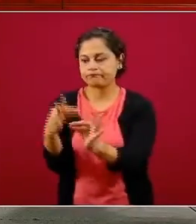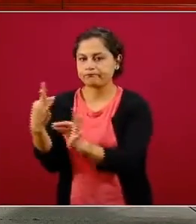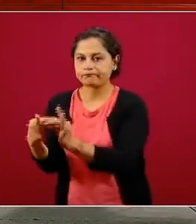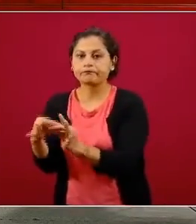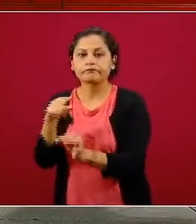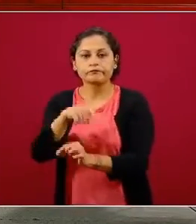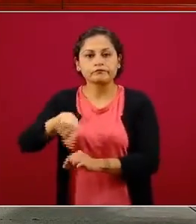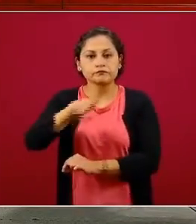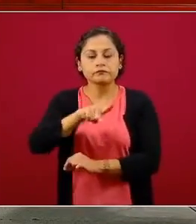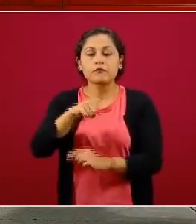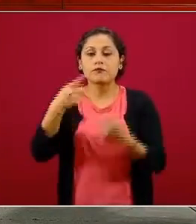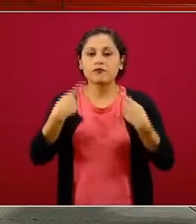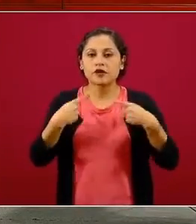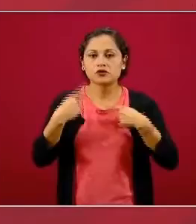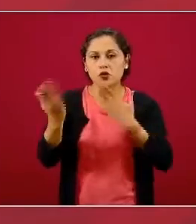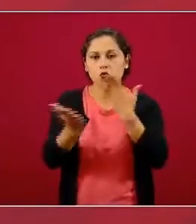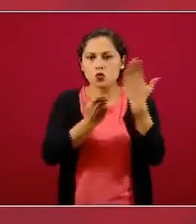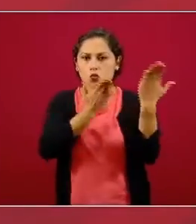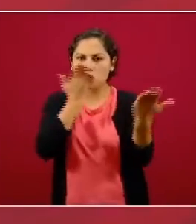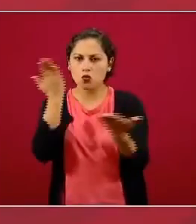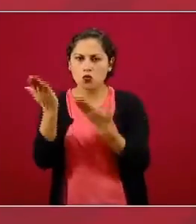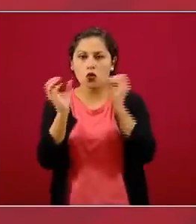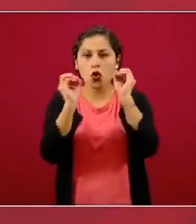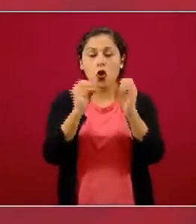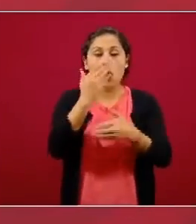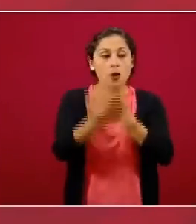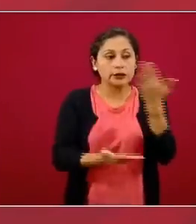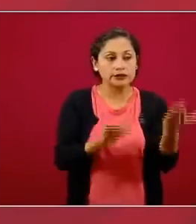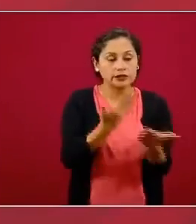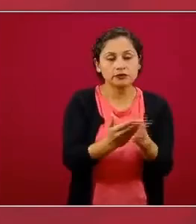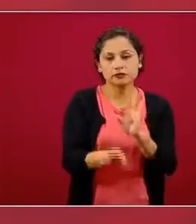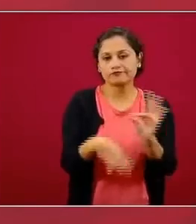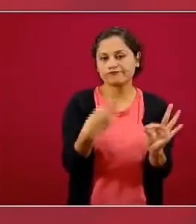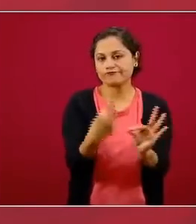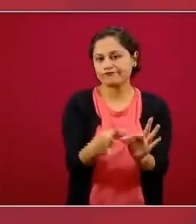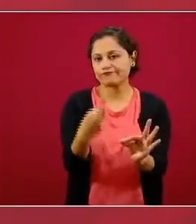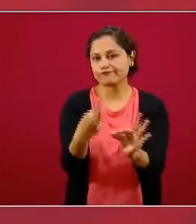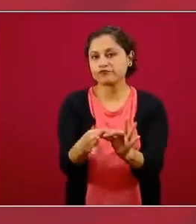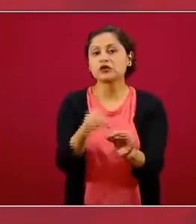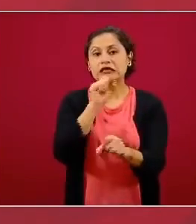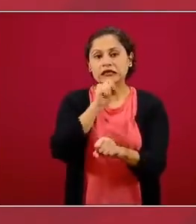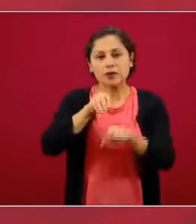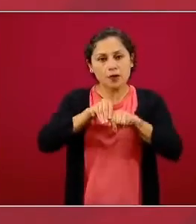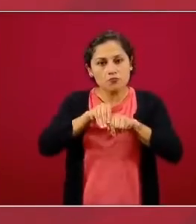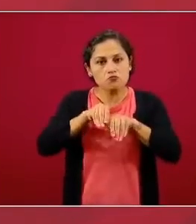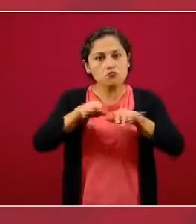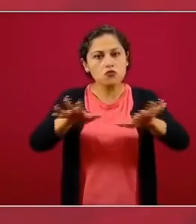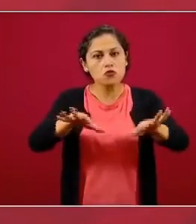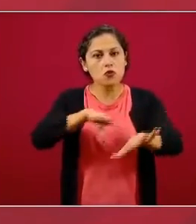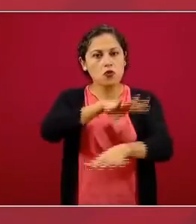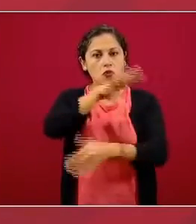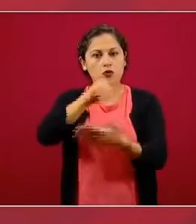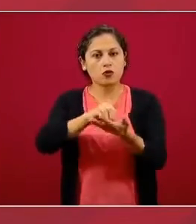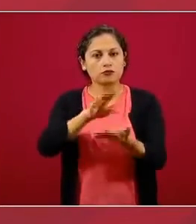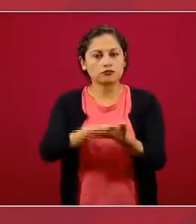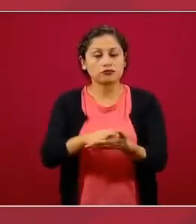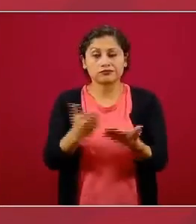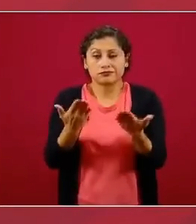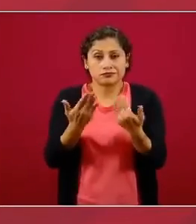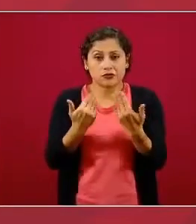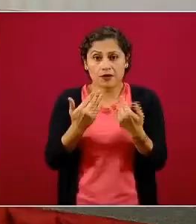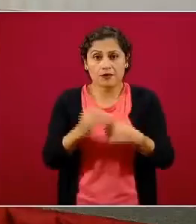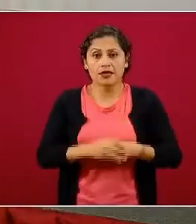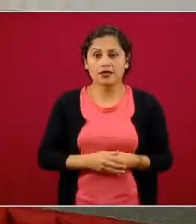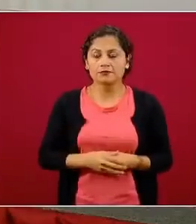en la práctica, que tuvieran la calidad suficiente y que tuvieran la cobertura suficiente. Y lo que también es muy claro, y se